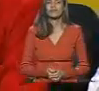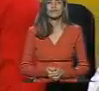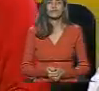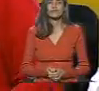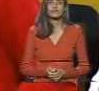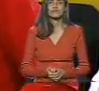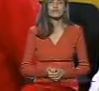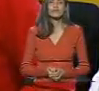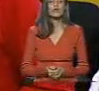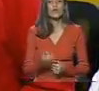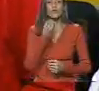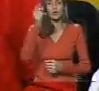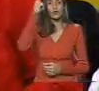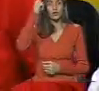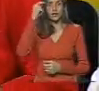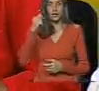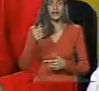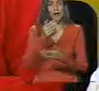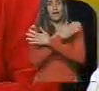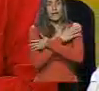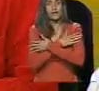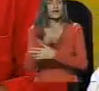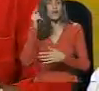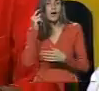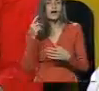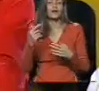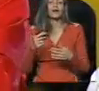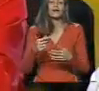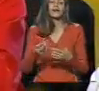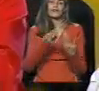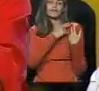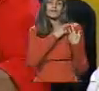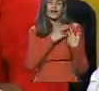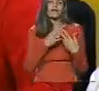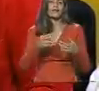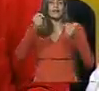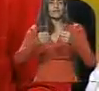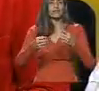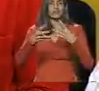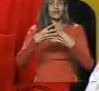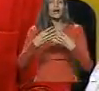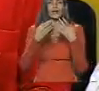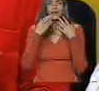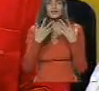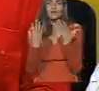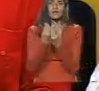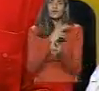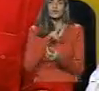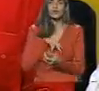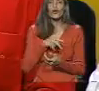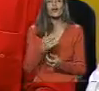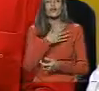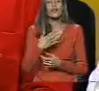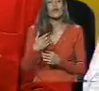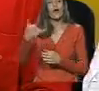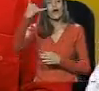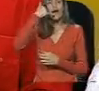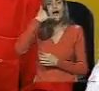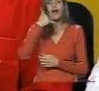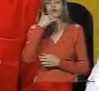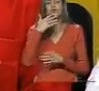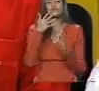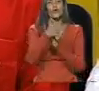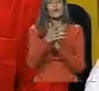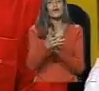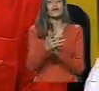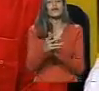días. Desde San Fernando de Apurio, un abrazo. Gracias por estar con nosotros. Y yo quiero que tú nos des un mensaje sobre el código